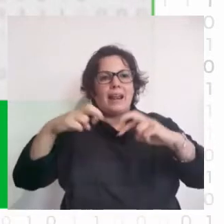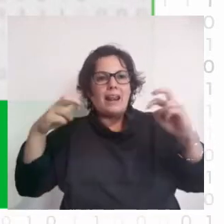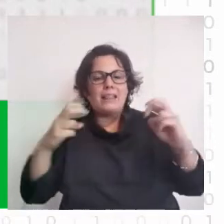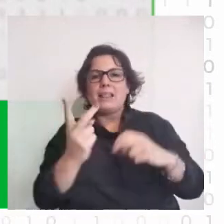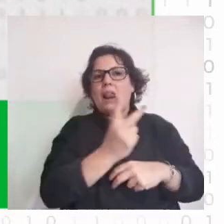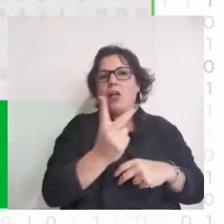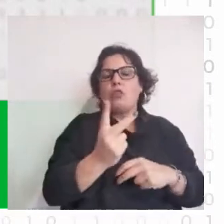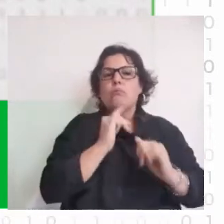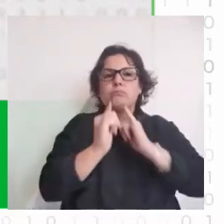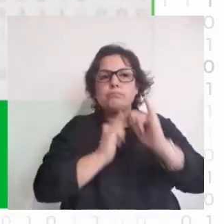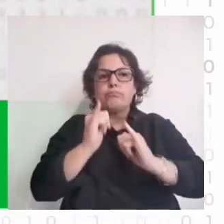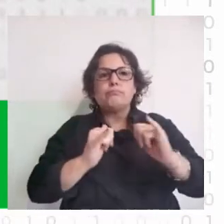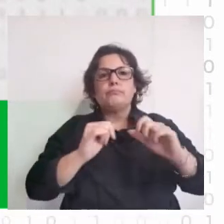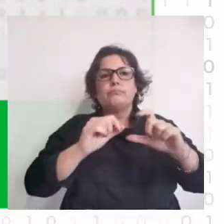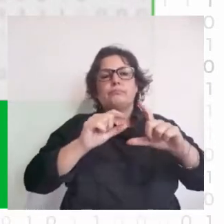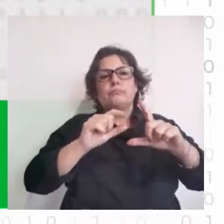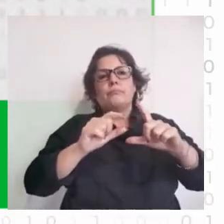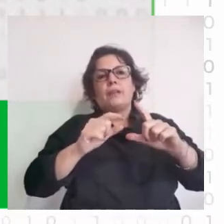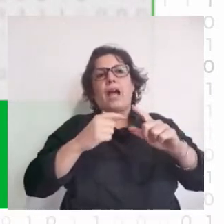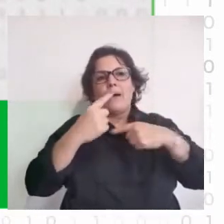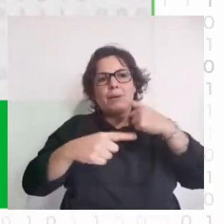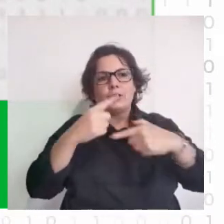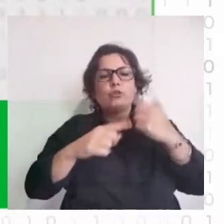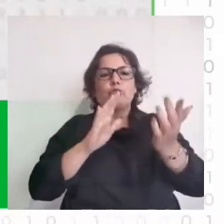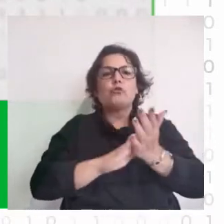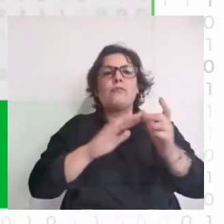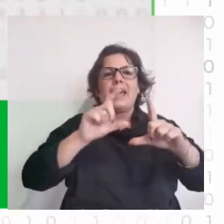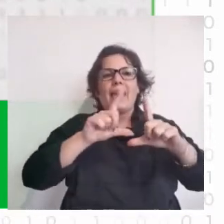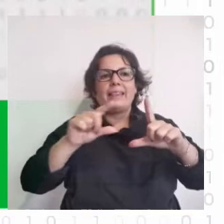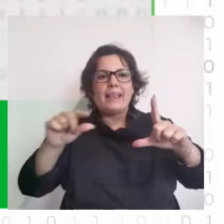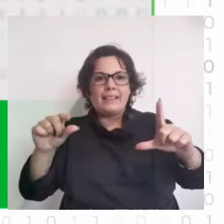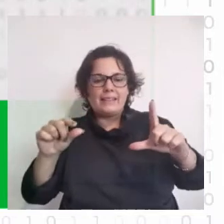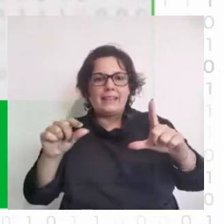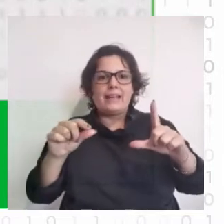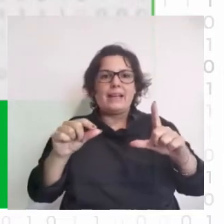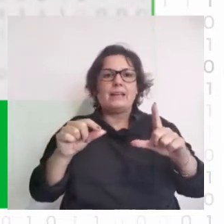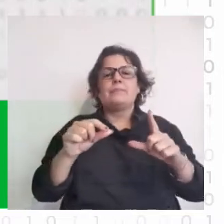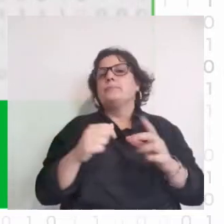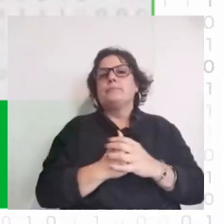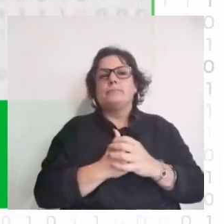estar hablando de estadísticas deportivas. Cami, por favor.